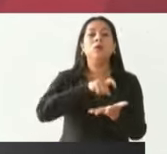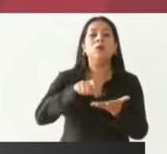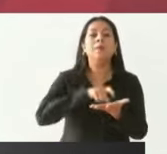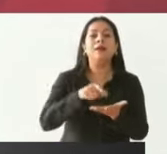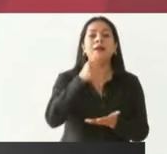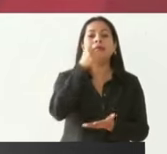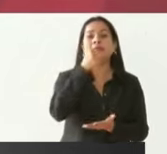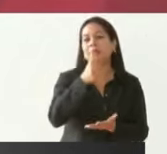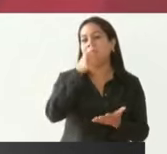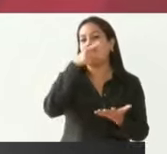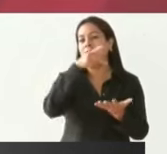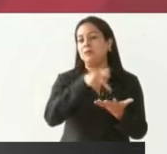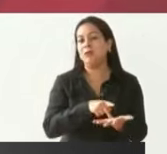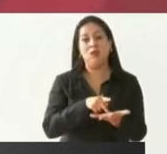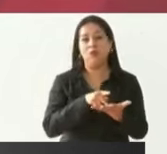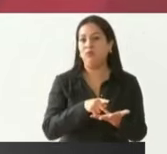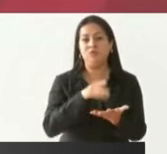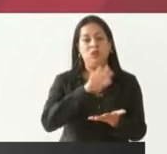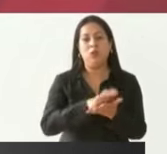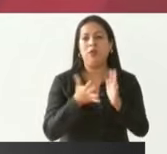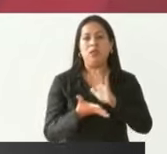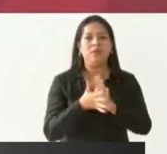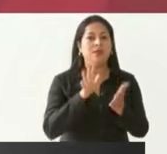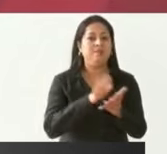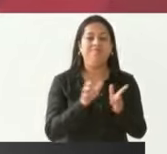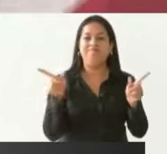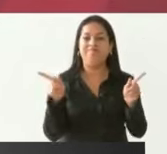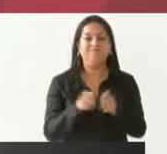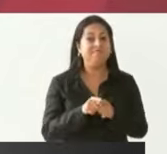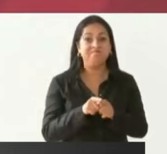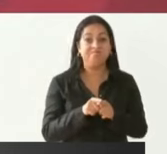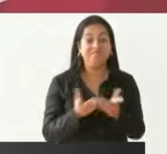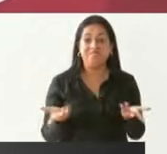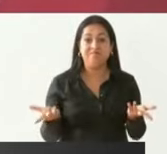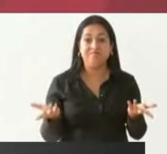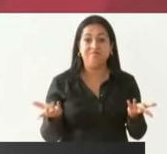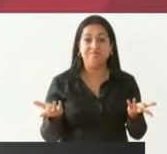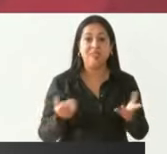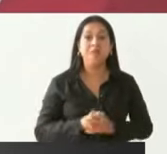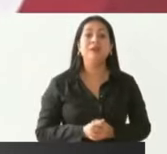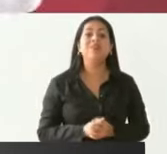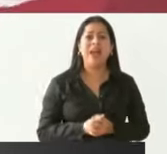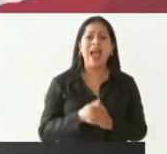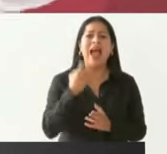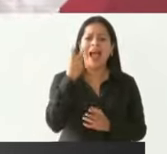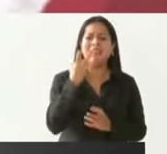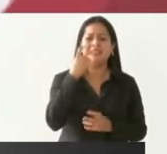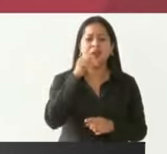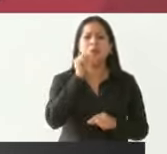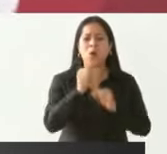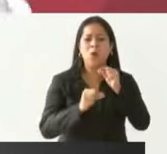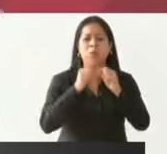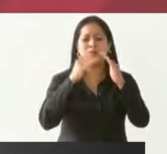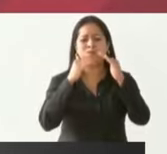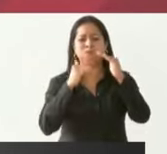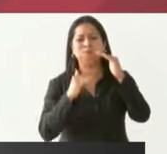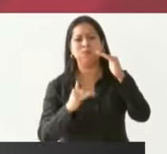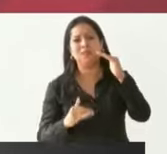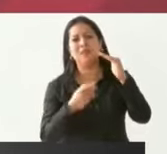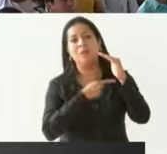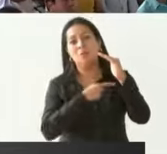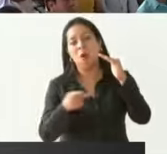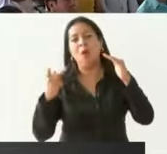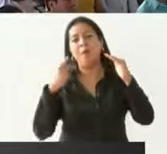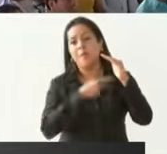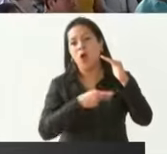6 kilos de tortilla. Así fue el deterioro, el empobrecimiento de